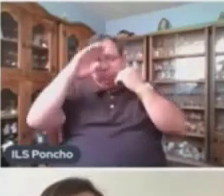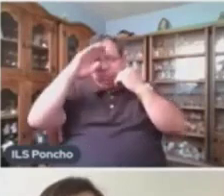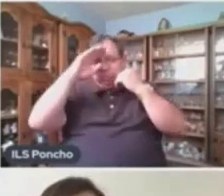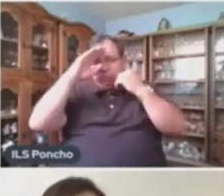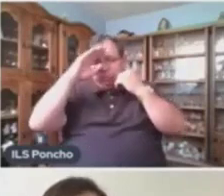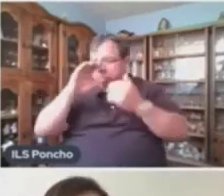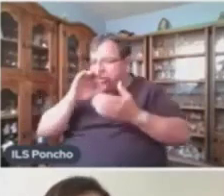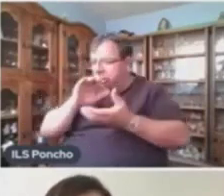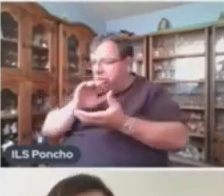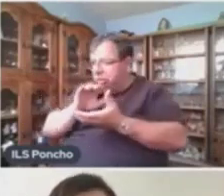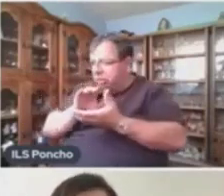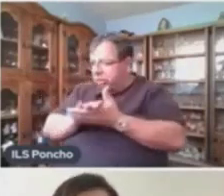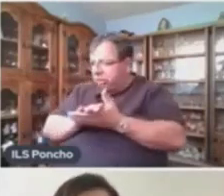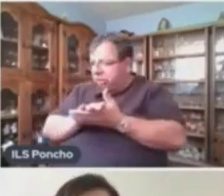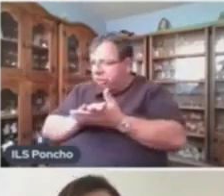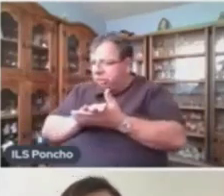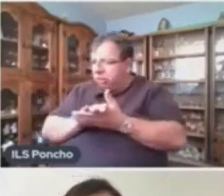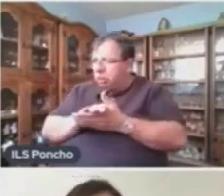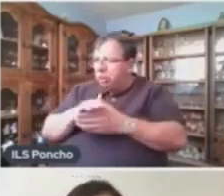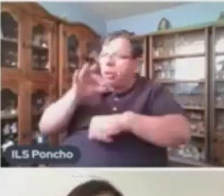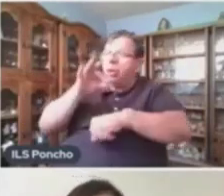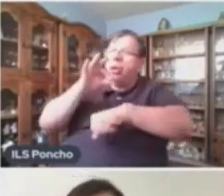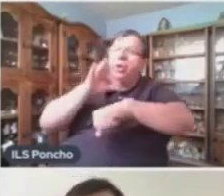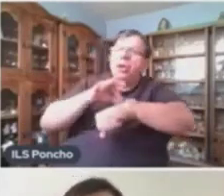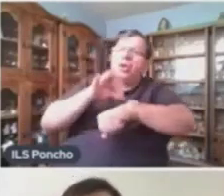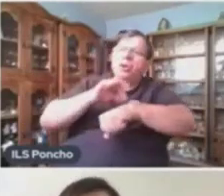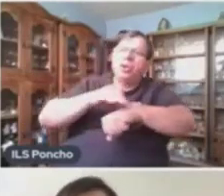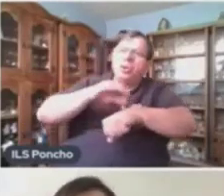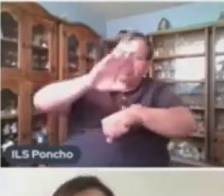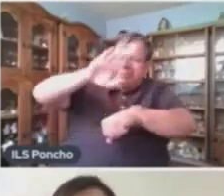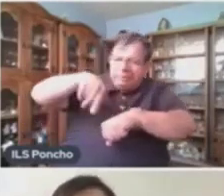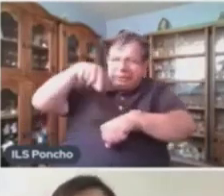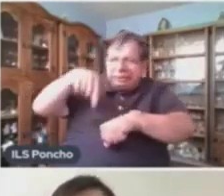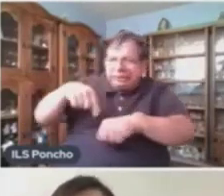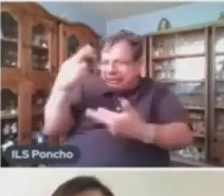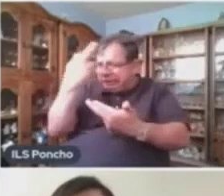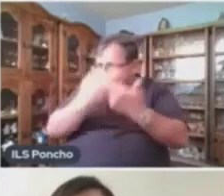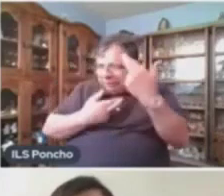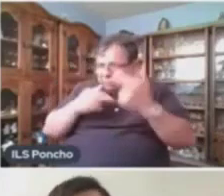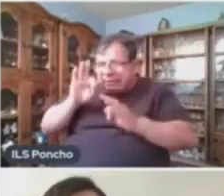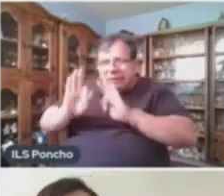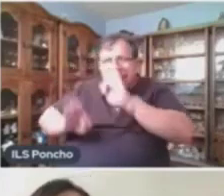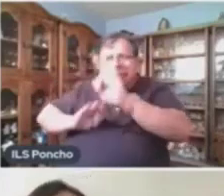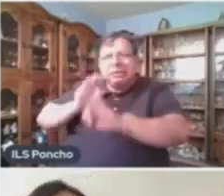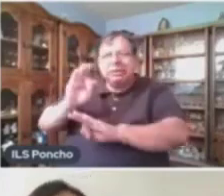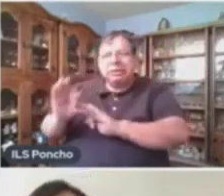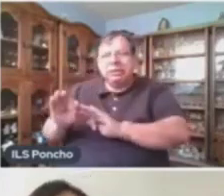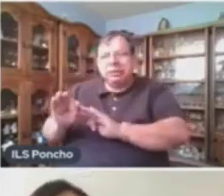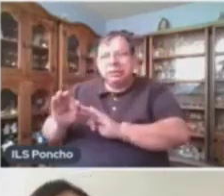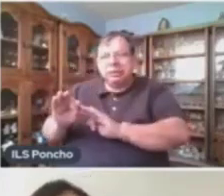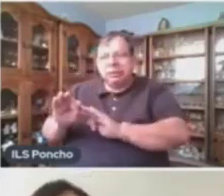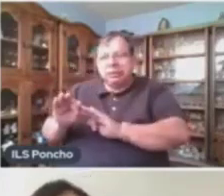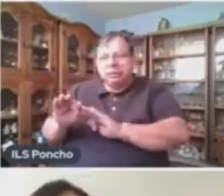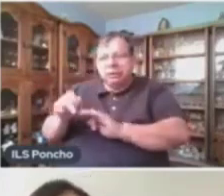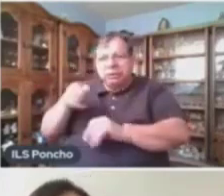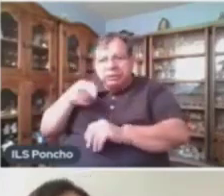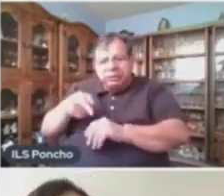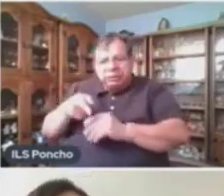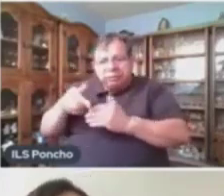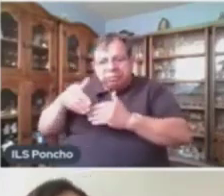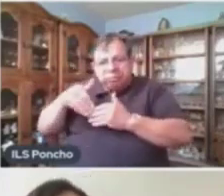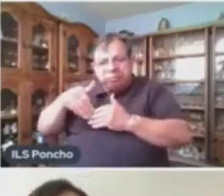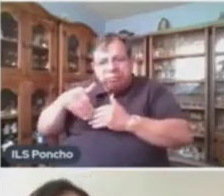Llamó A un médico Para que La atendiera Y desde ese momento